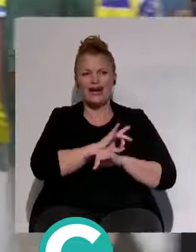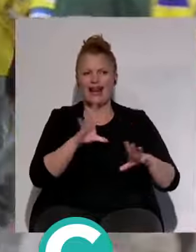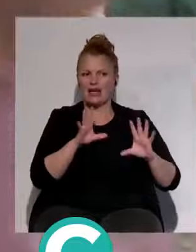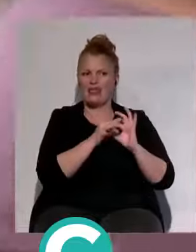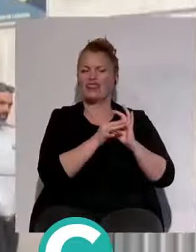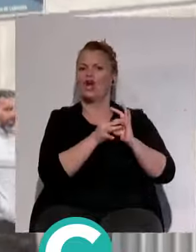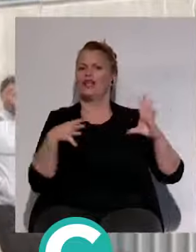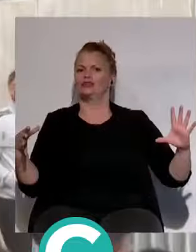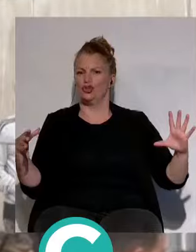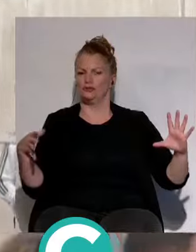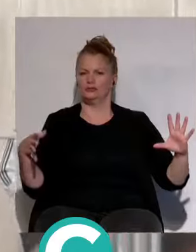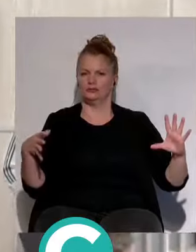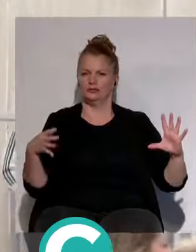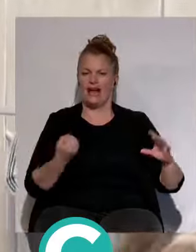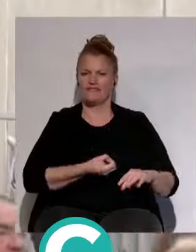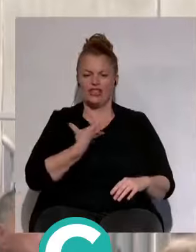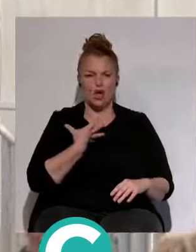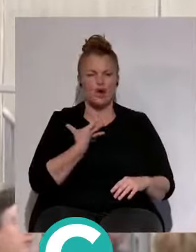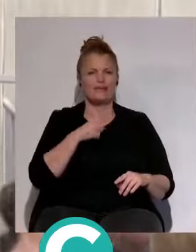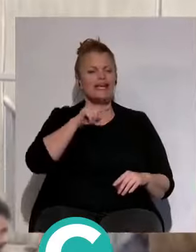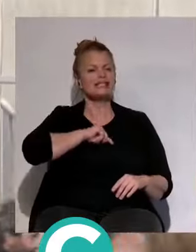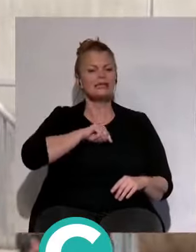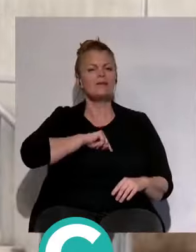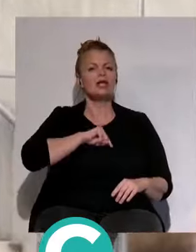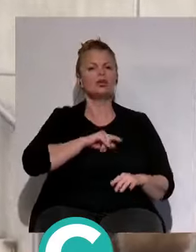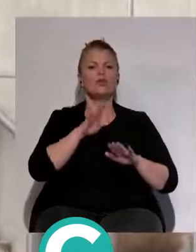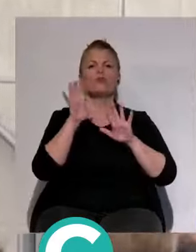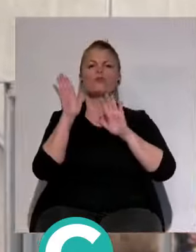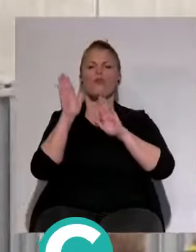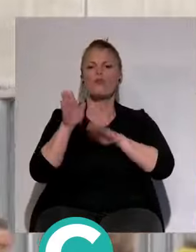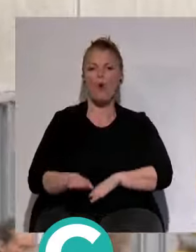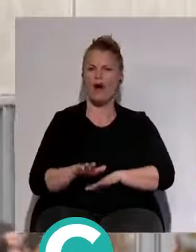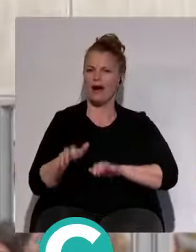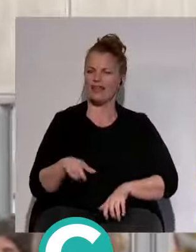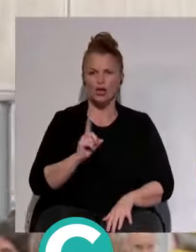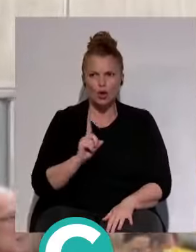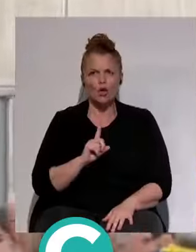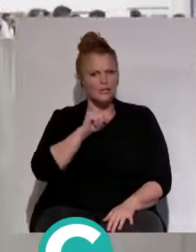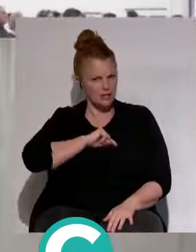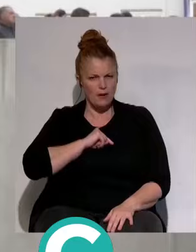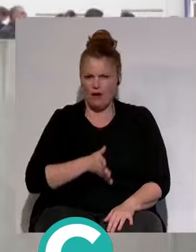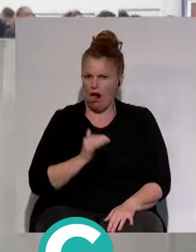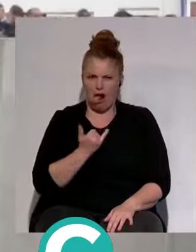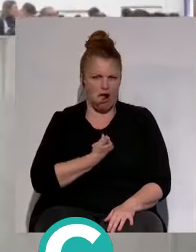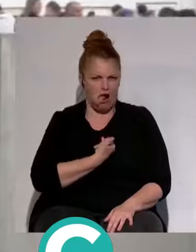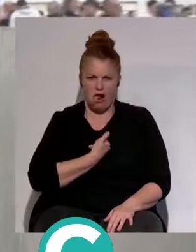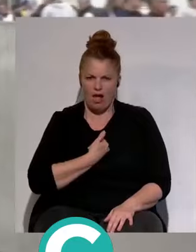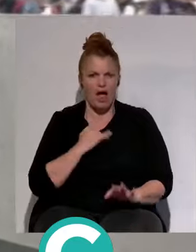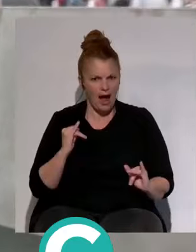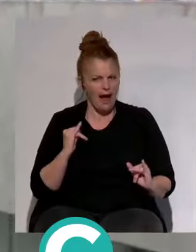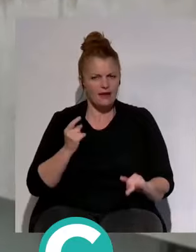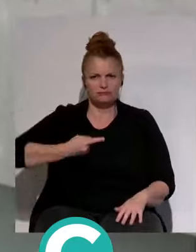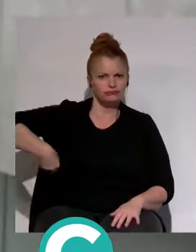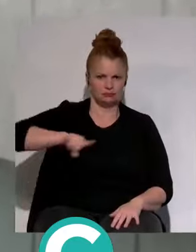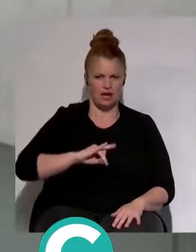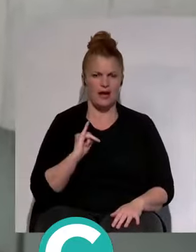y no el sentimiento cadista. Porque el CADI como sentimiento existe. Yo